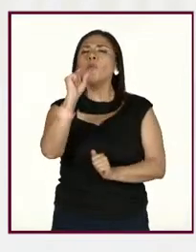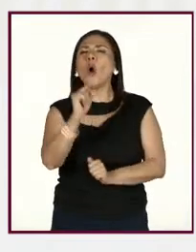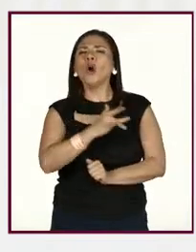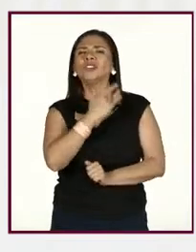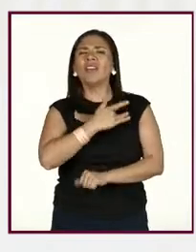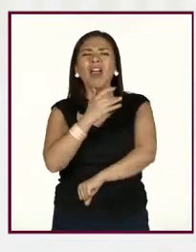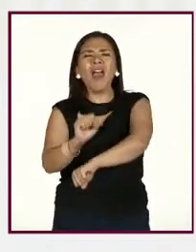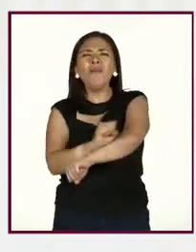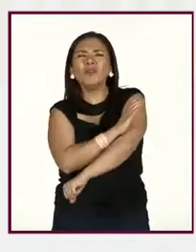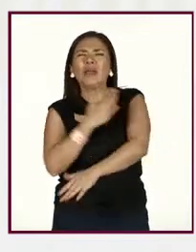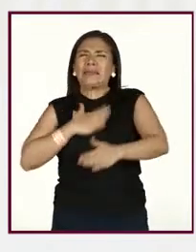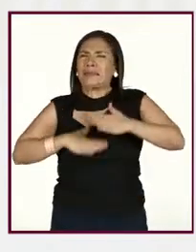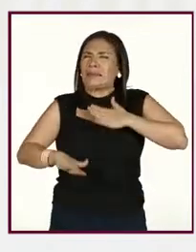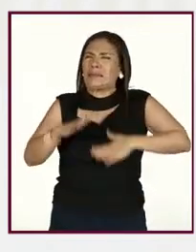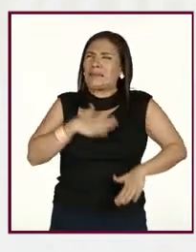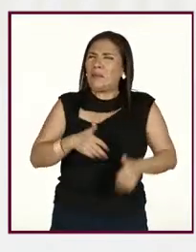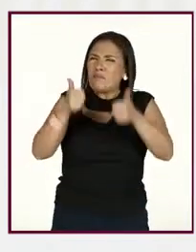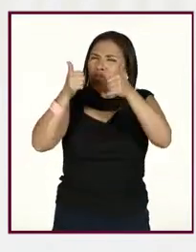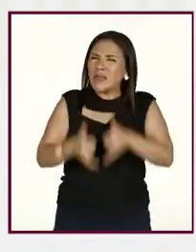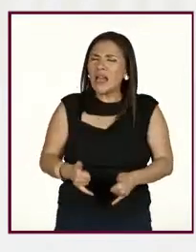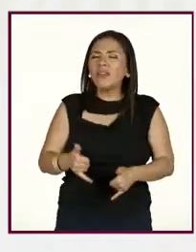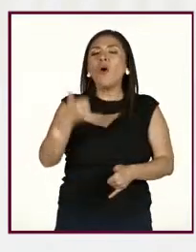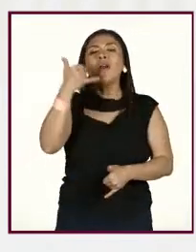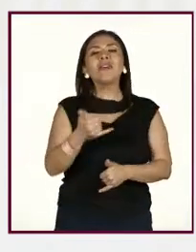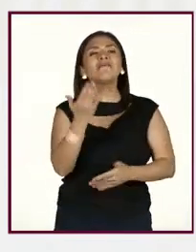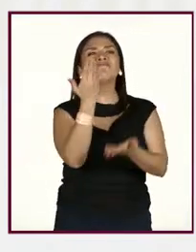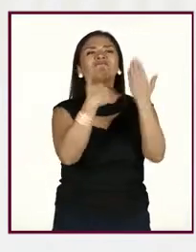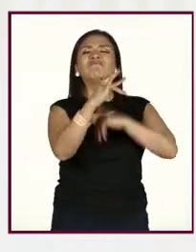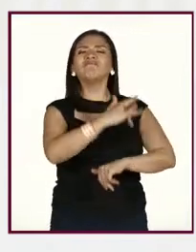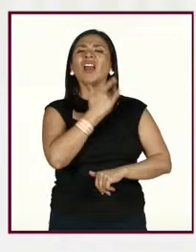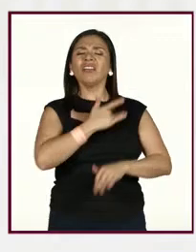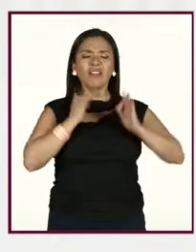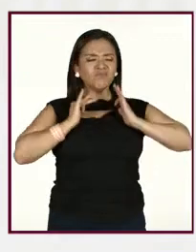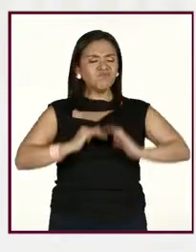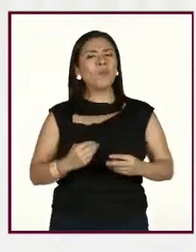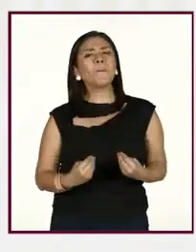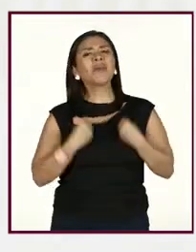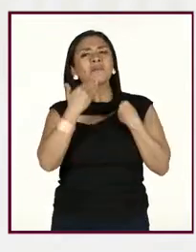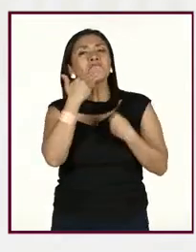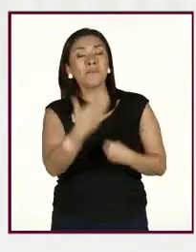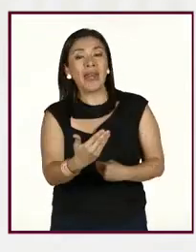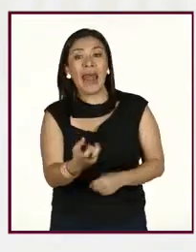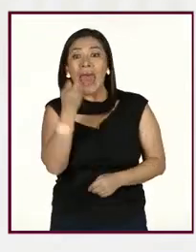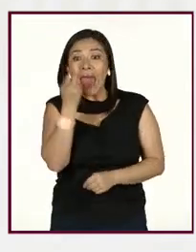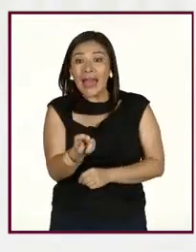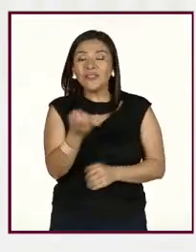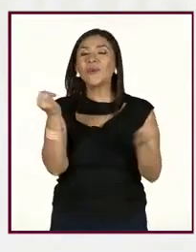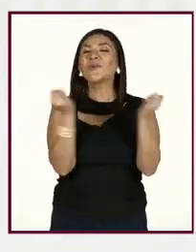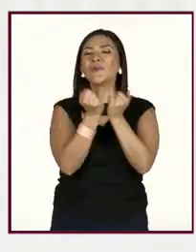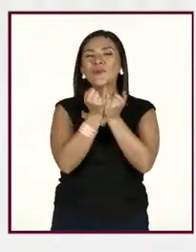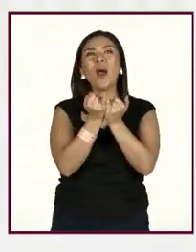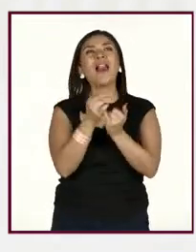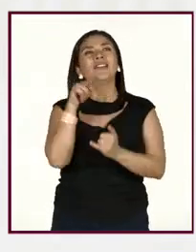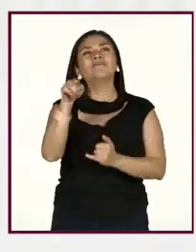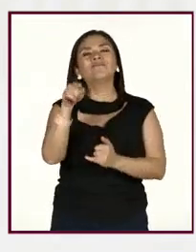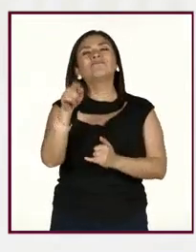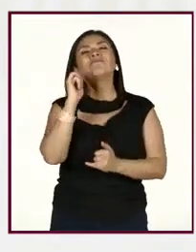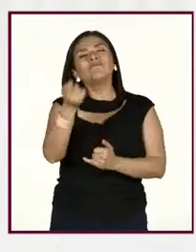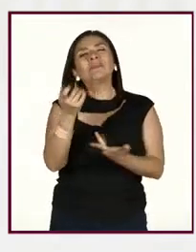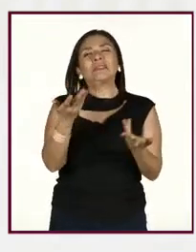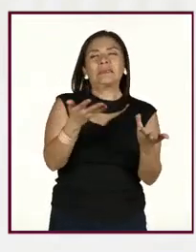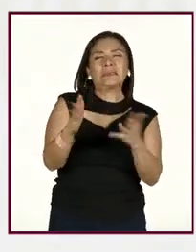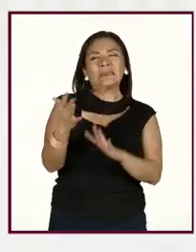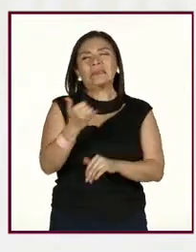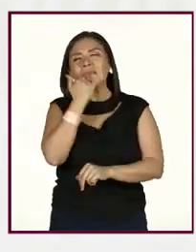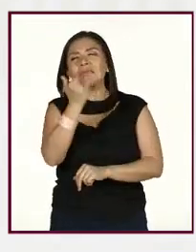y con un alto nivel de satisfacción con la vida. Esta parte de satisfacción, pues también es una parte, digamos, subjetiva, porque